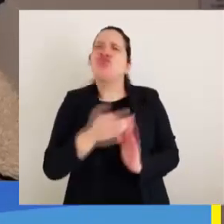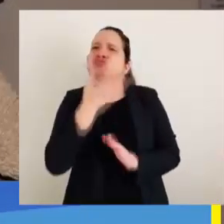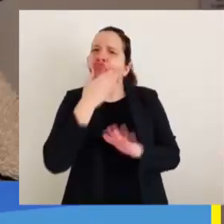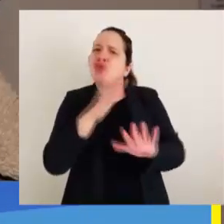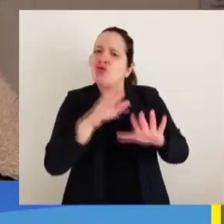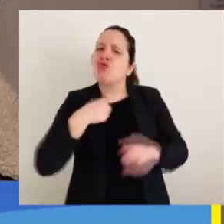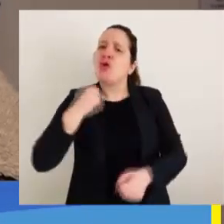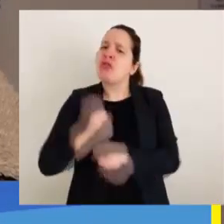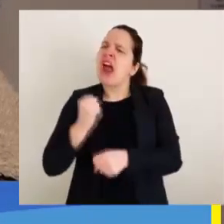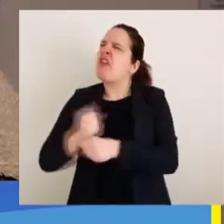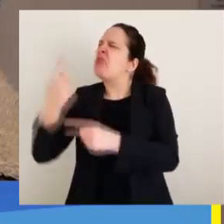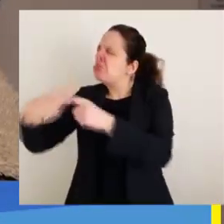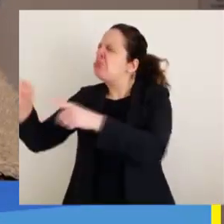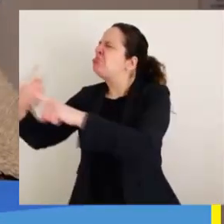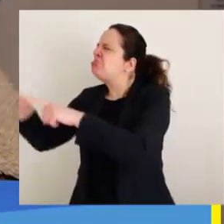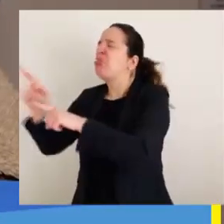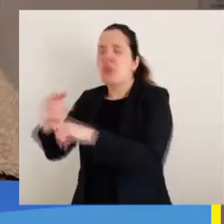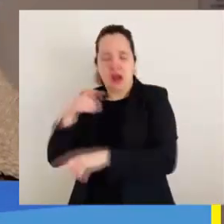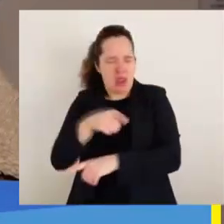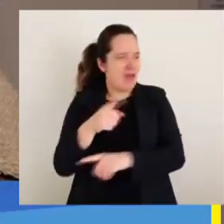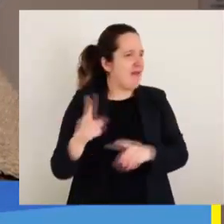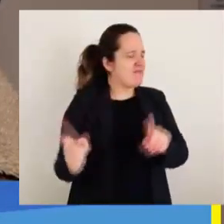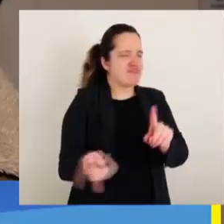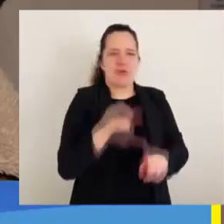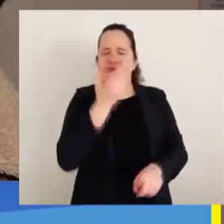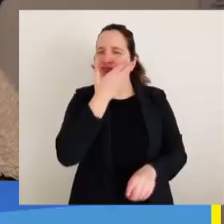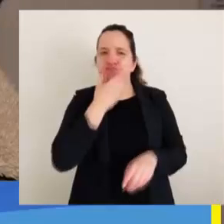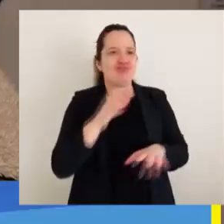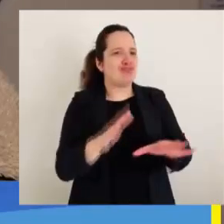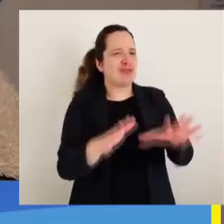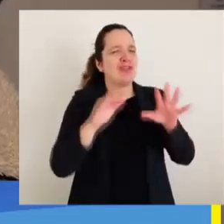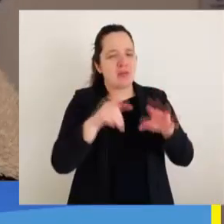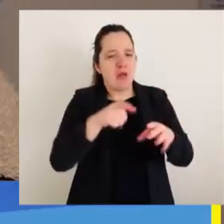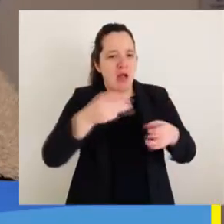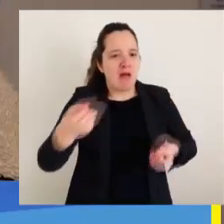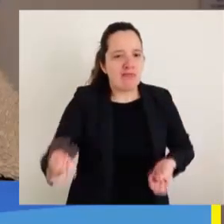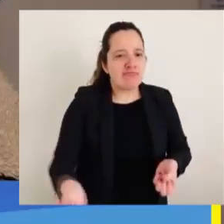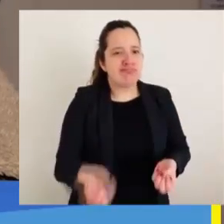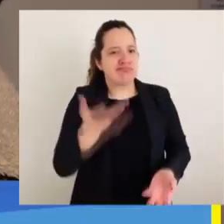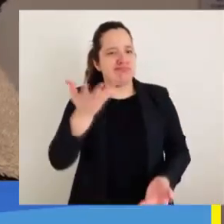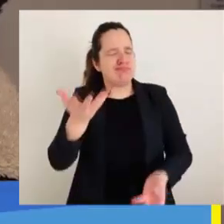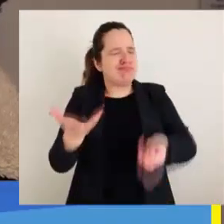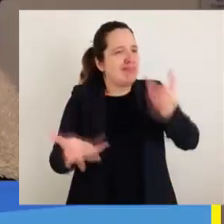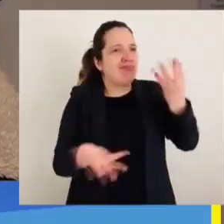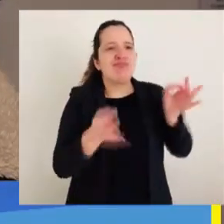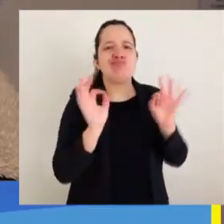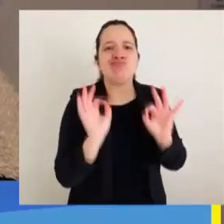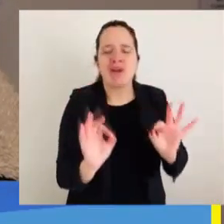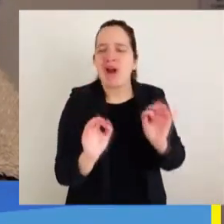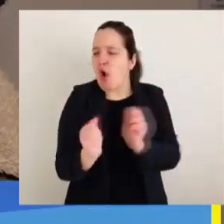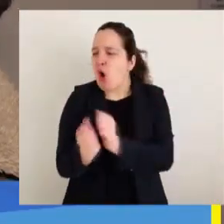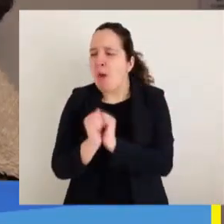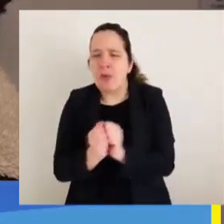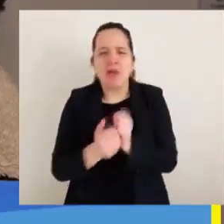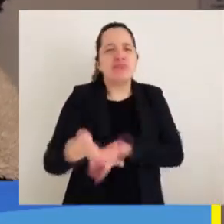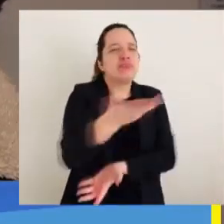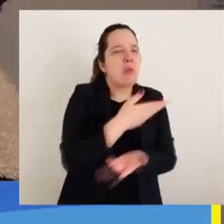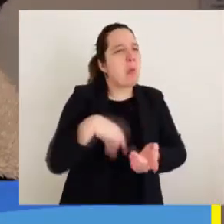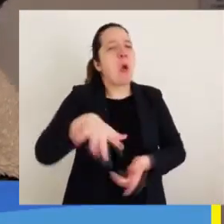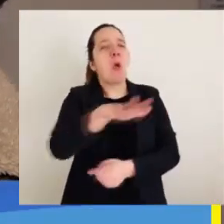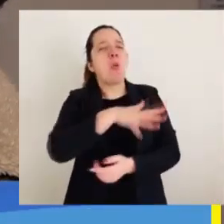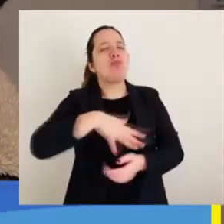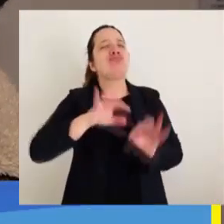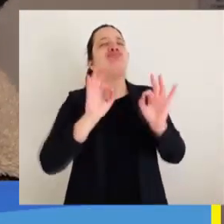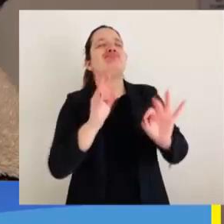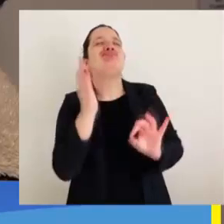me ha tocado trabajar en toda mi vida porque la verdad es una cuna de arte, de compañerismo, de un ambiente muy sano que se da